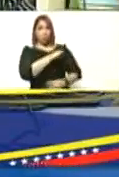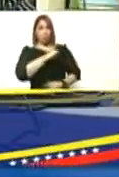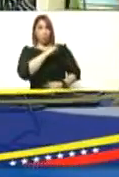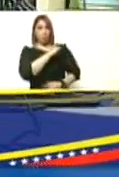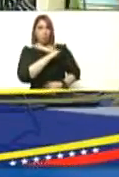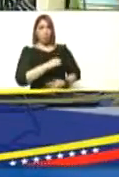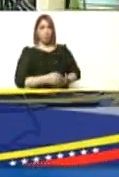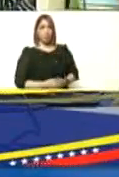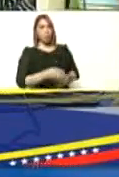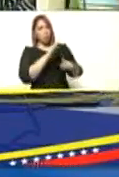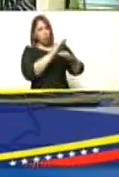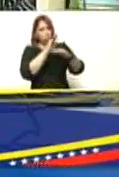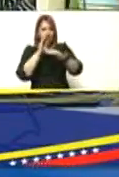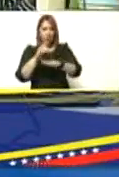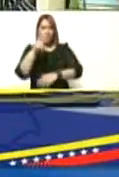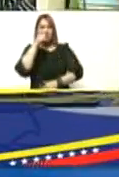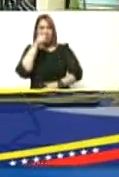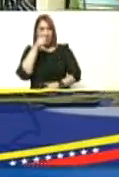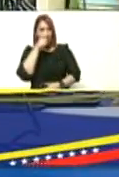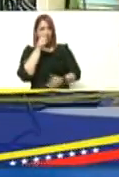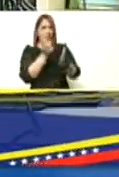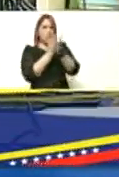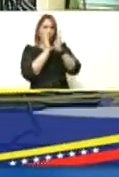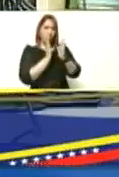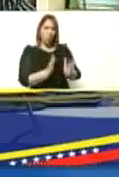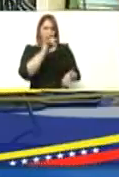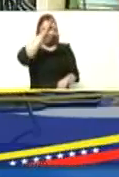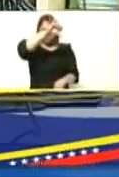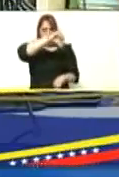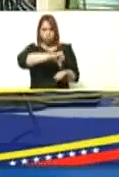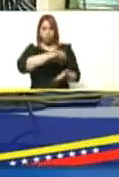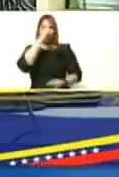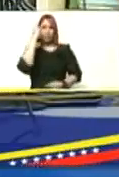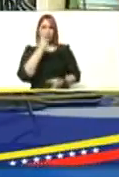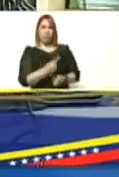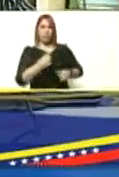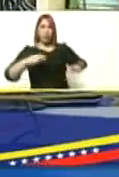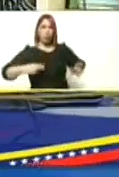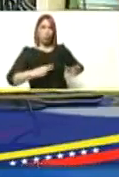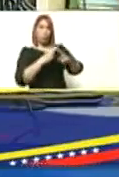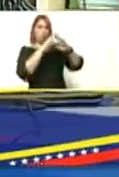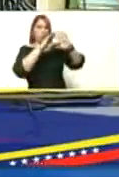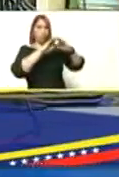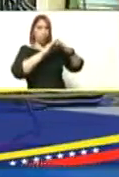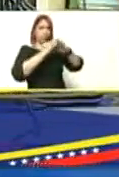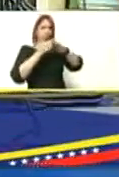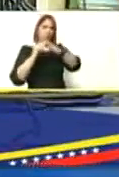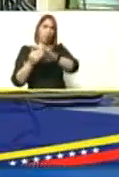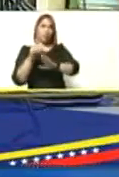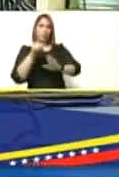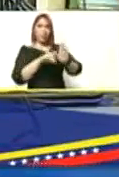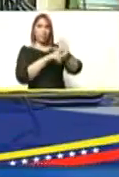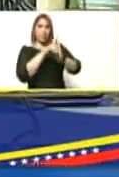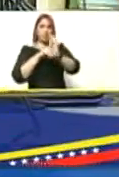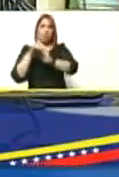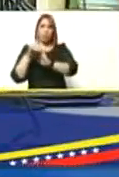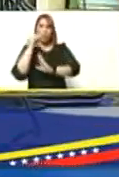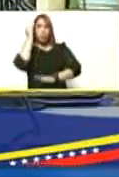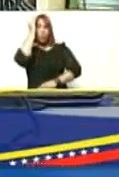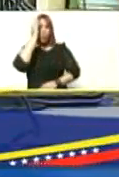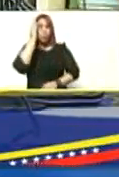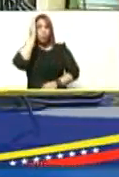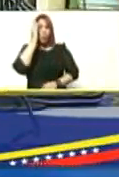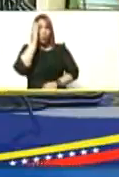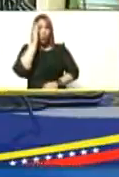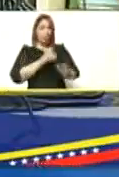cuidar vigilar y que la escuela sea el epicentro del encuentro de la comunidad y el desarrollo del conocimiento el